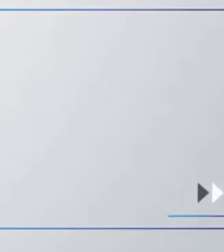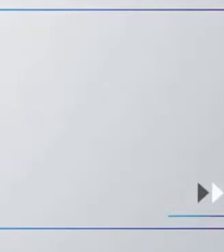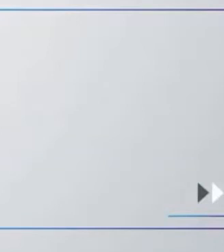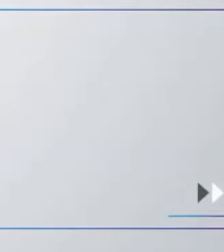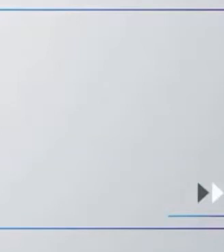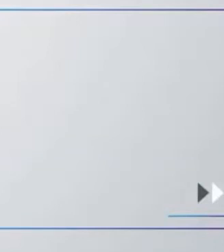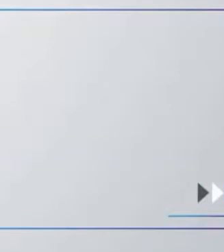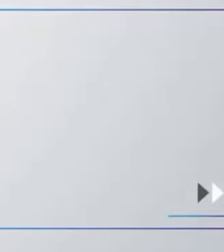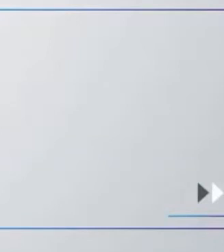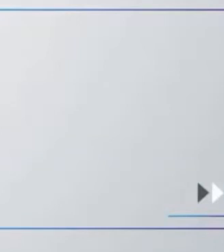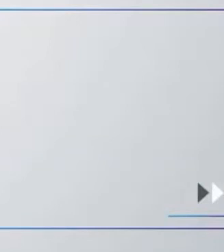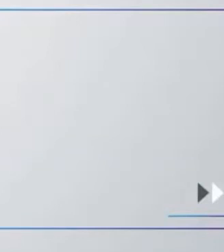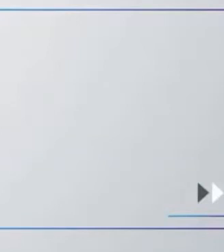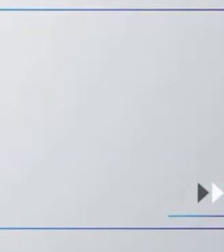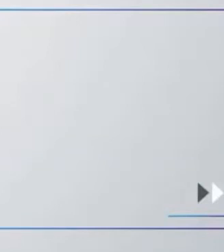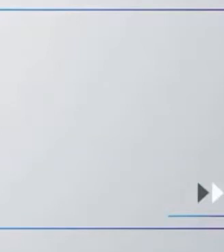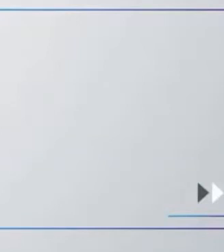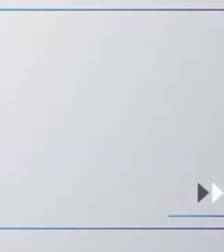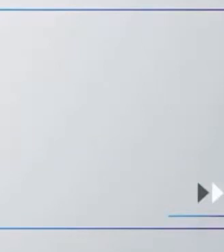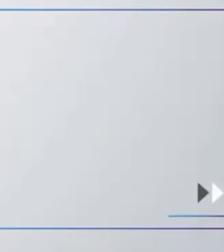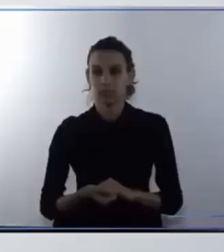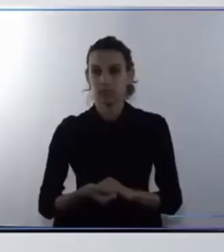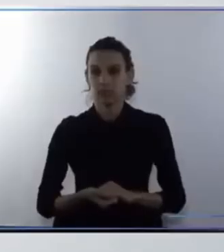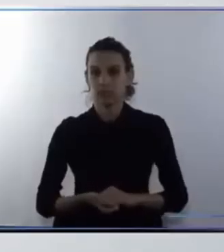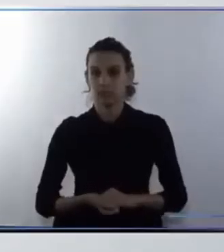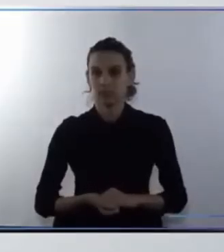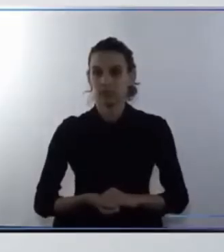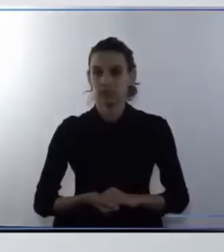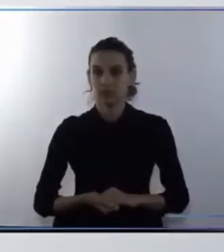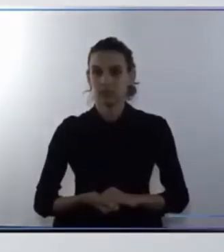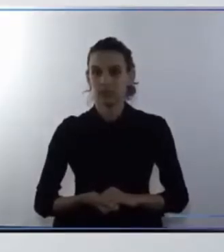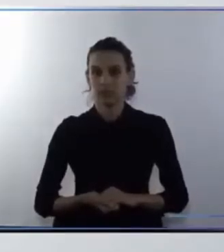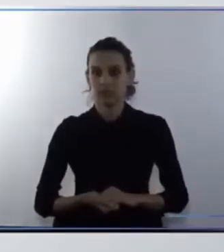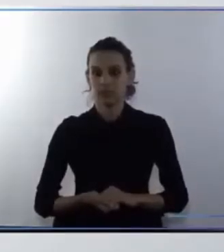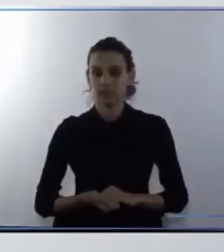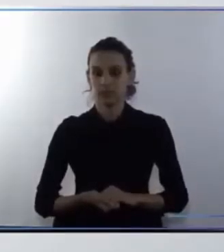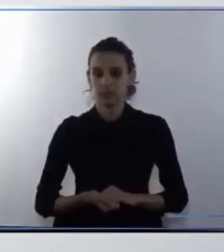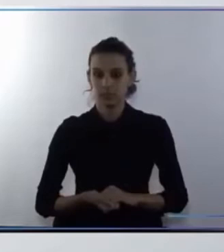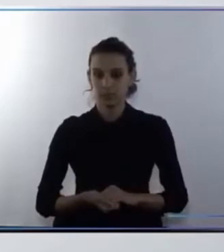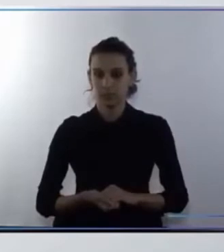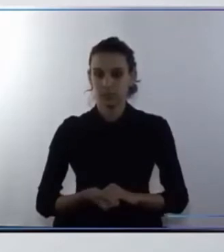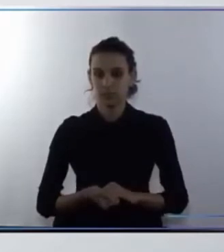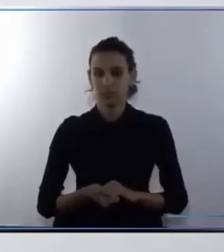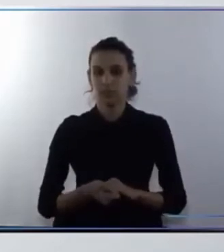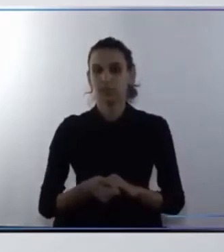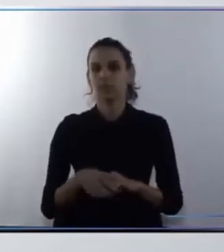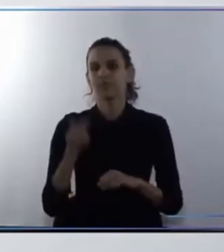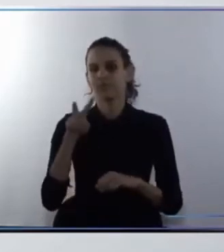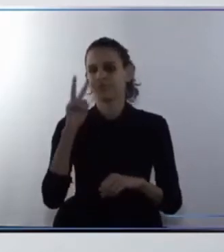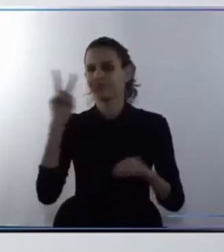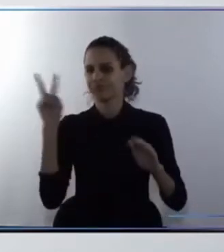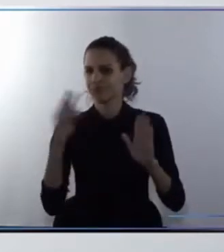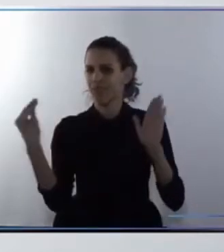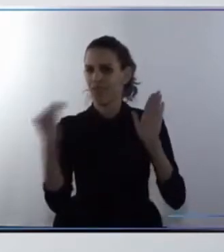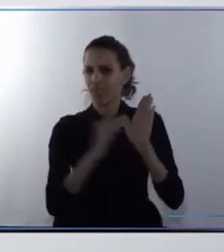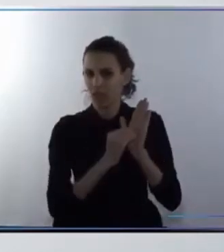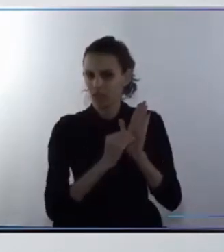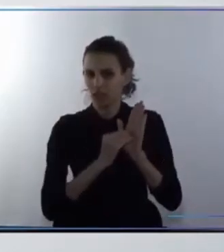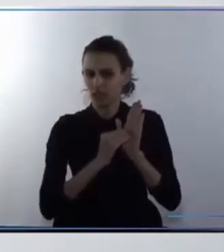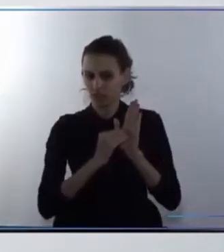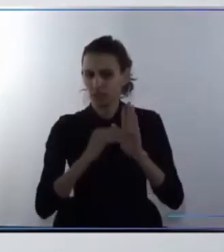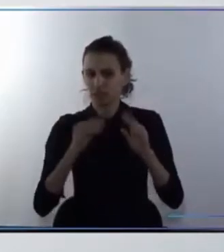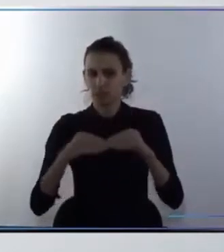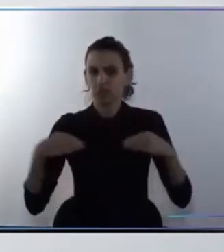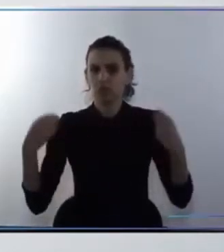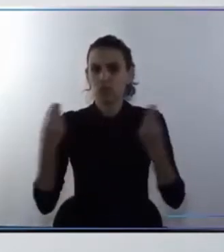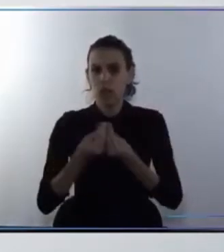en localizar la Agenda 2030 a nivel municipal y en las ciudades. Fíjense este dato, el total de municipios que